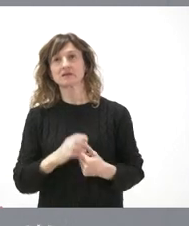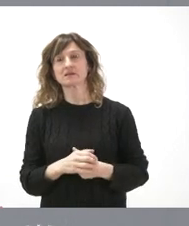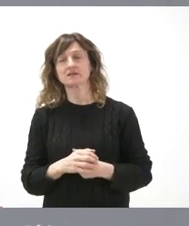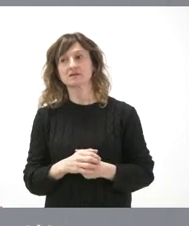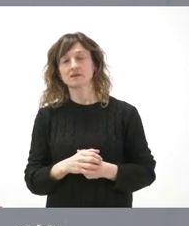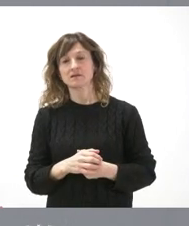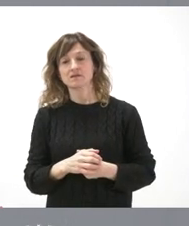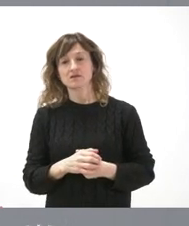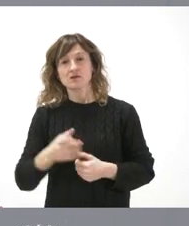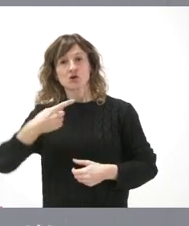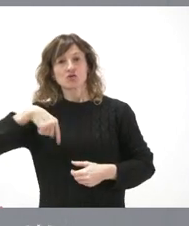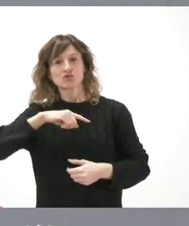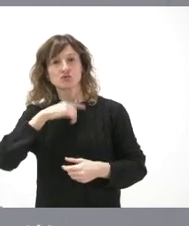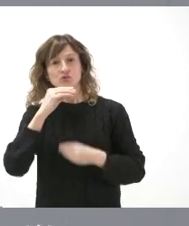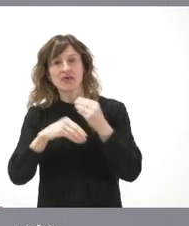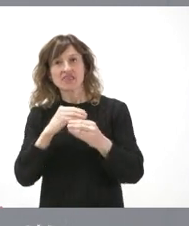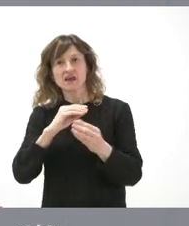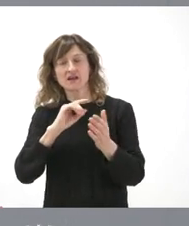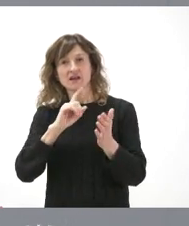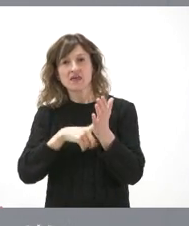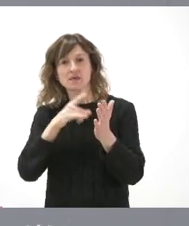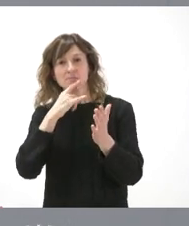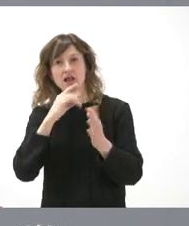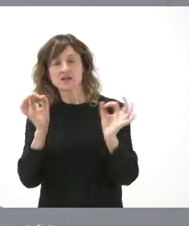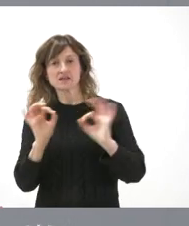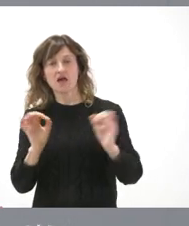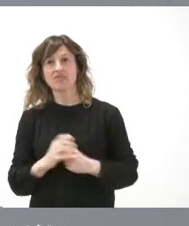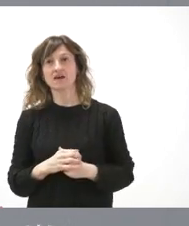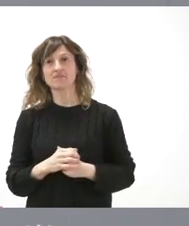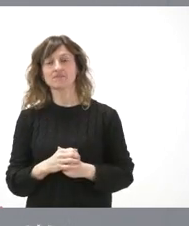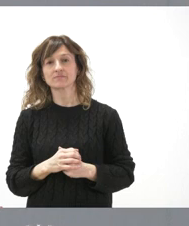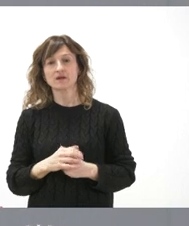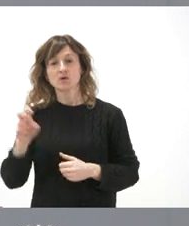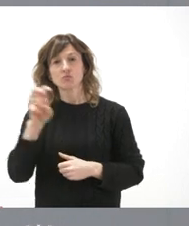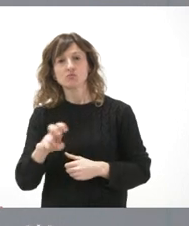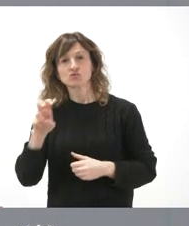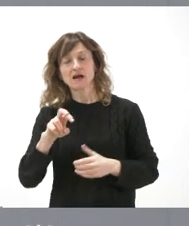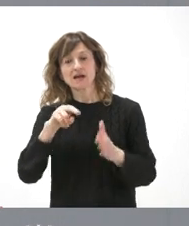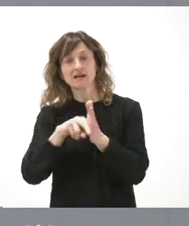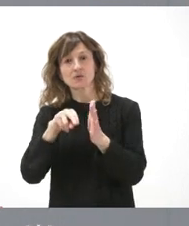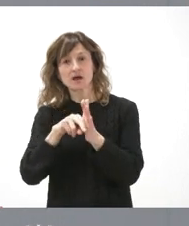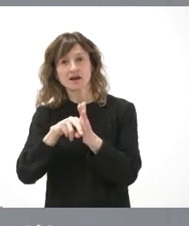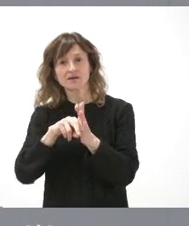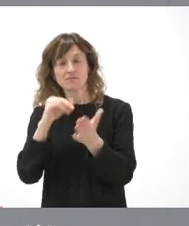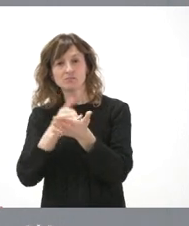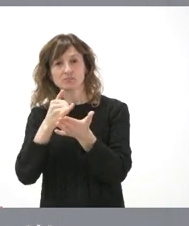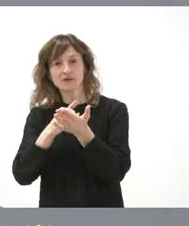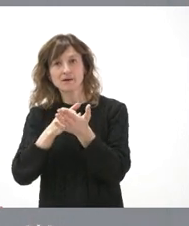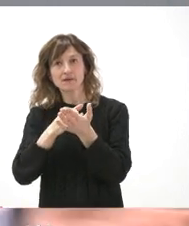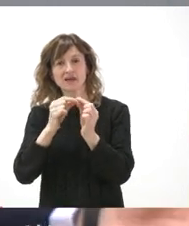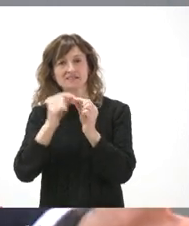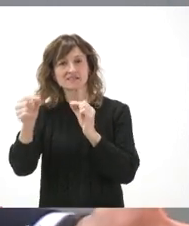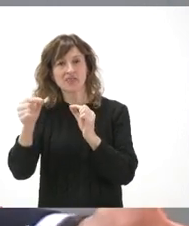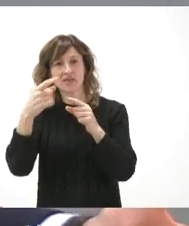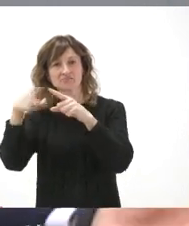ninguna irregularidad. Pero, en vez de buscar regular una EBAU que nos distancie del resto de las comunidades autónomas,